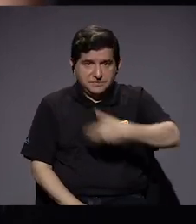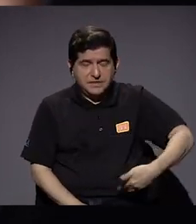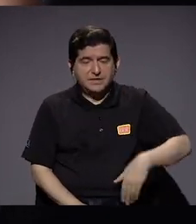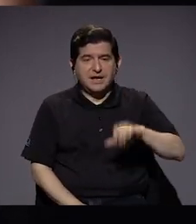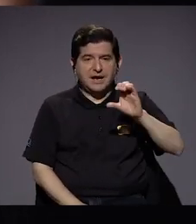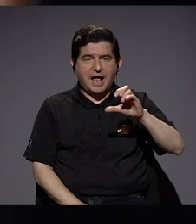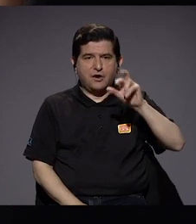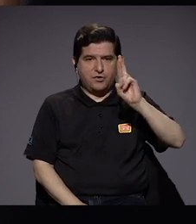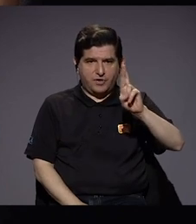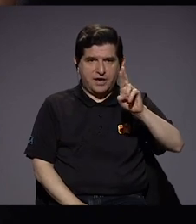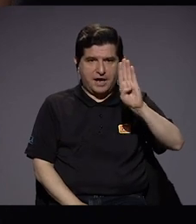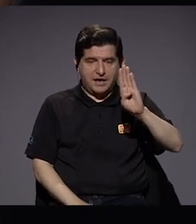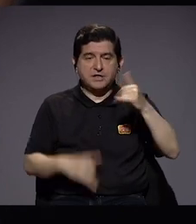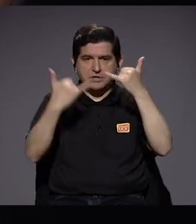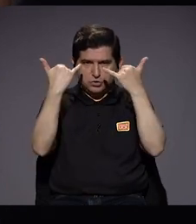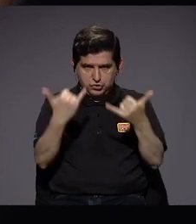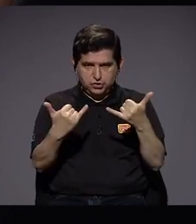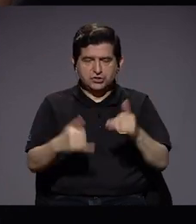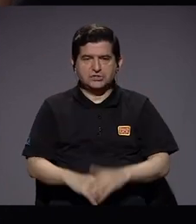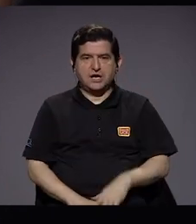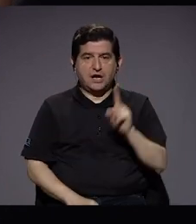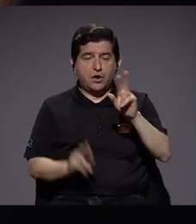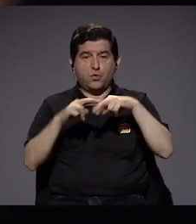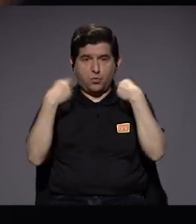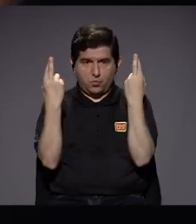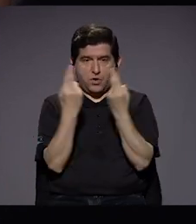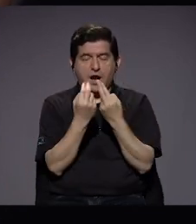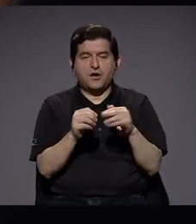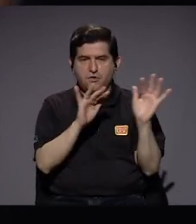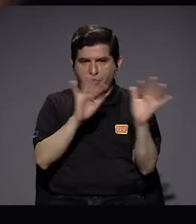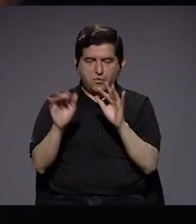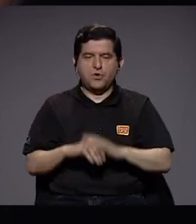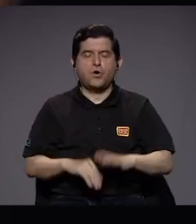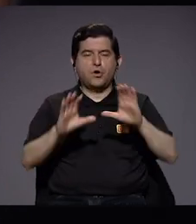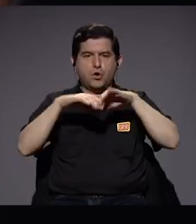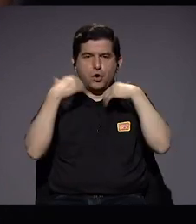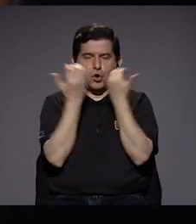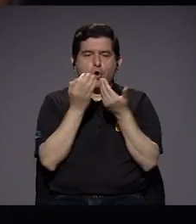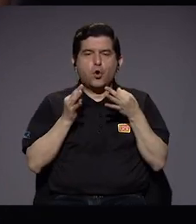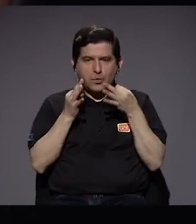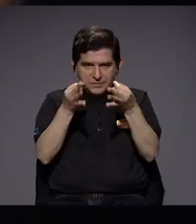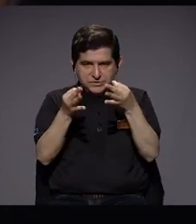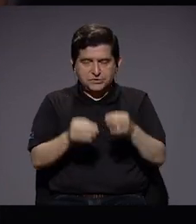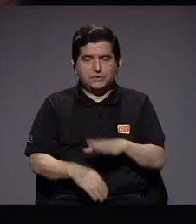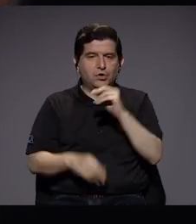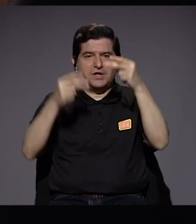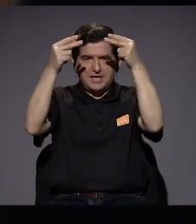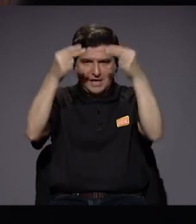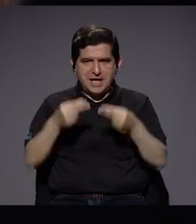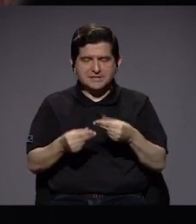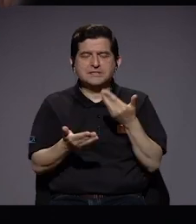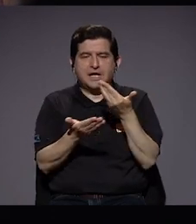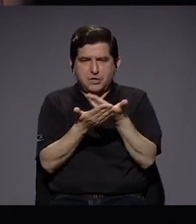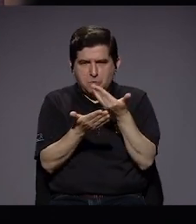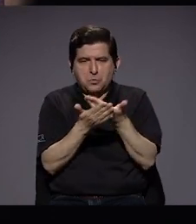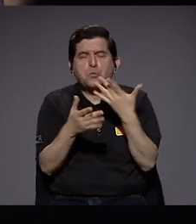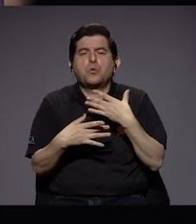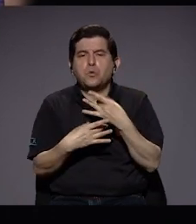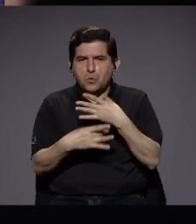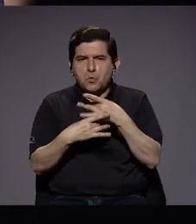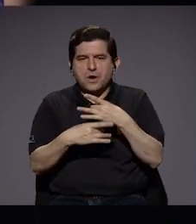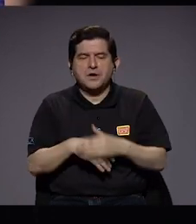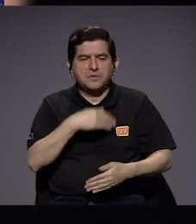Carlos Ricardo Benavides ya logró hacer una sesión digital en la Comisión de Turismo y Hacendarios hizo un ensayo interesante